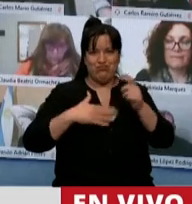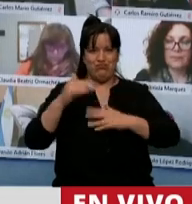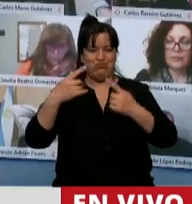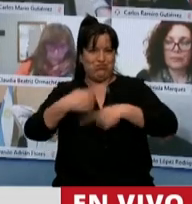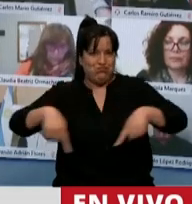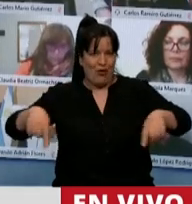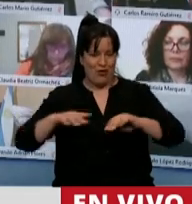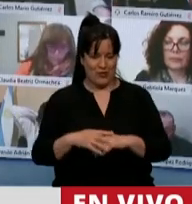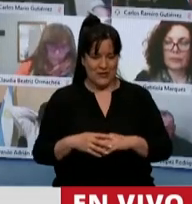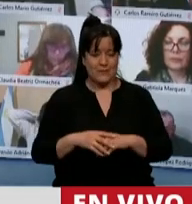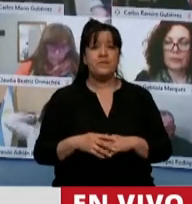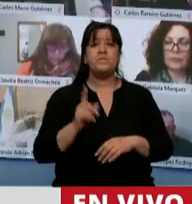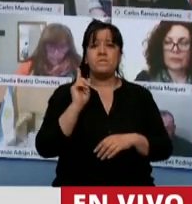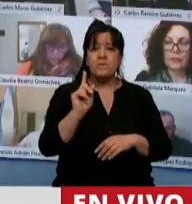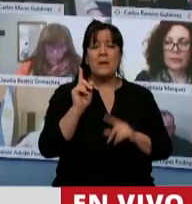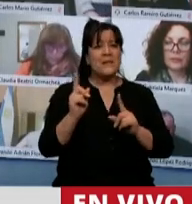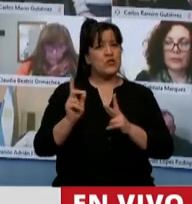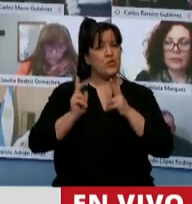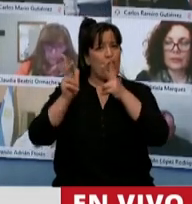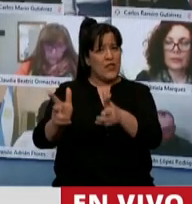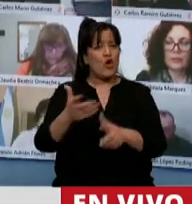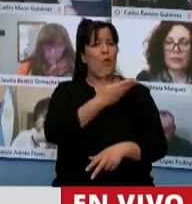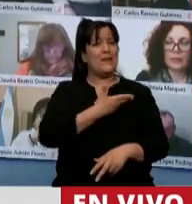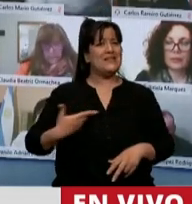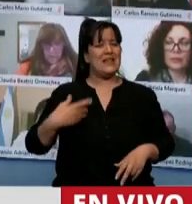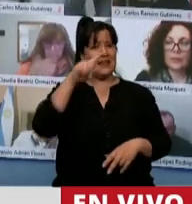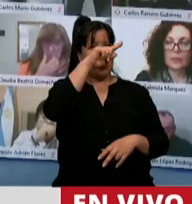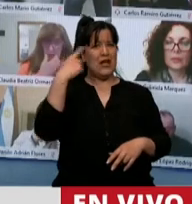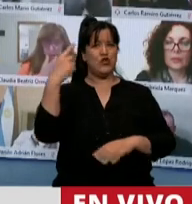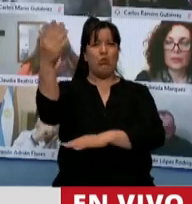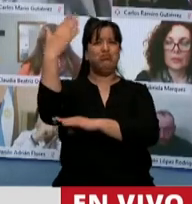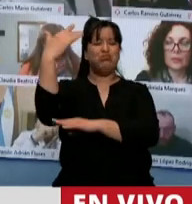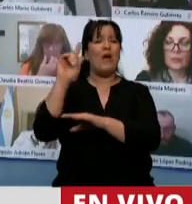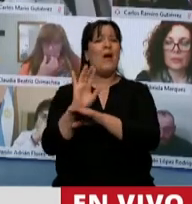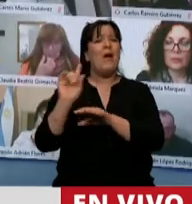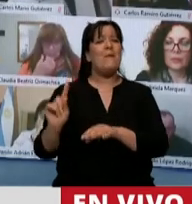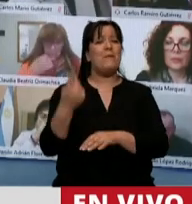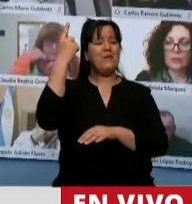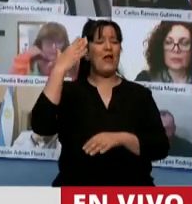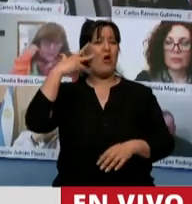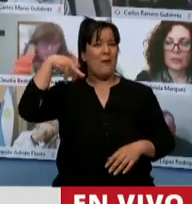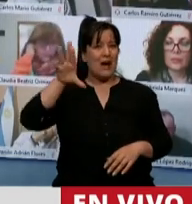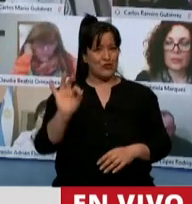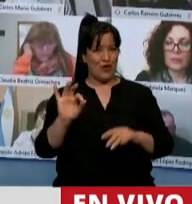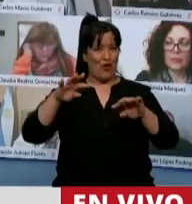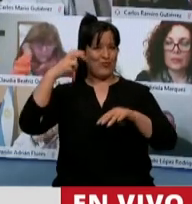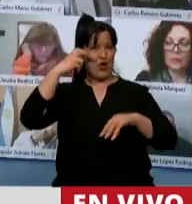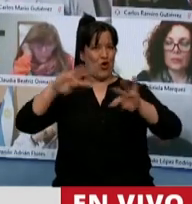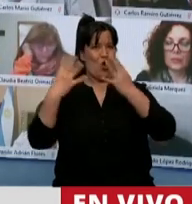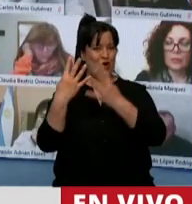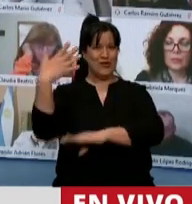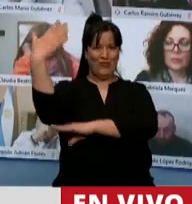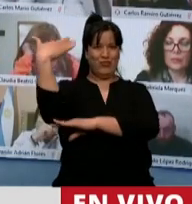Como bien dijo el Presidente de la Nación en su discurso el primero de marzo en esta Cámara,